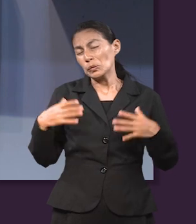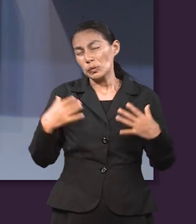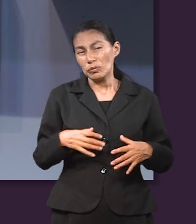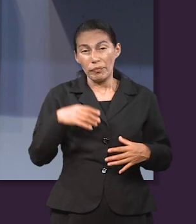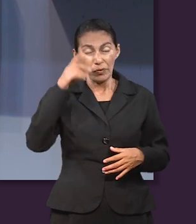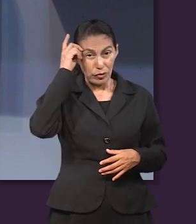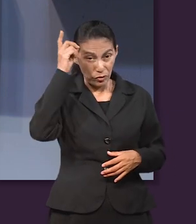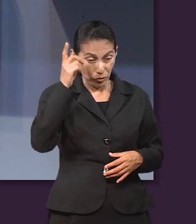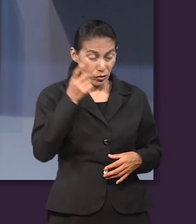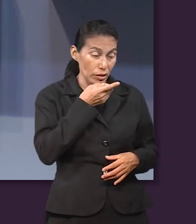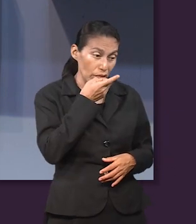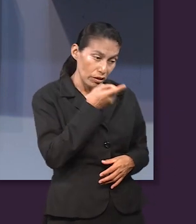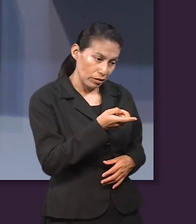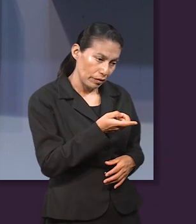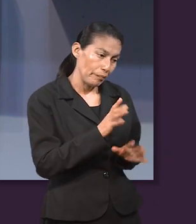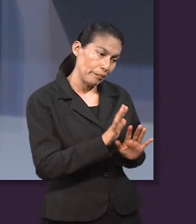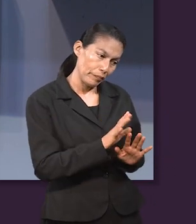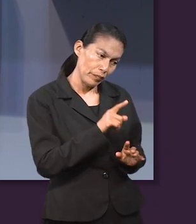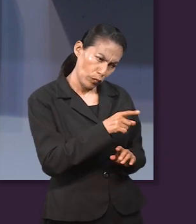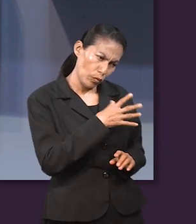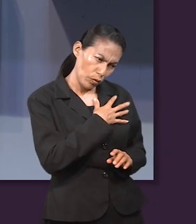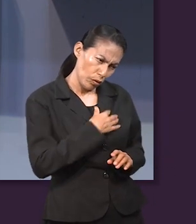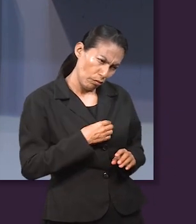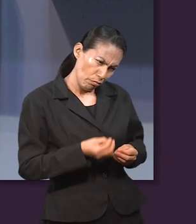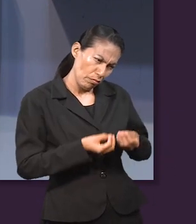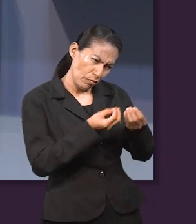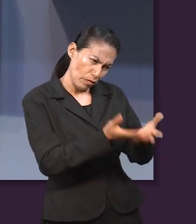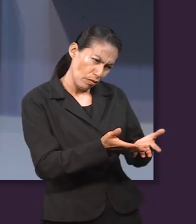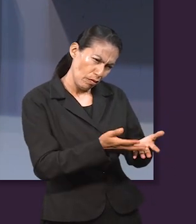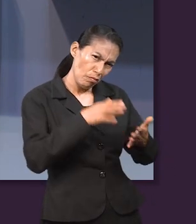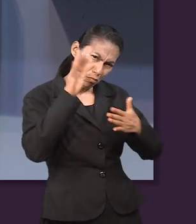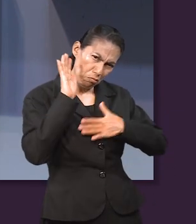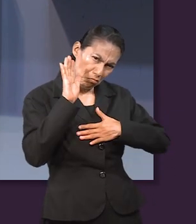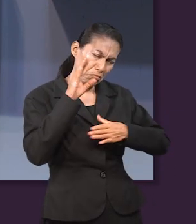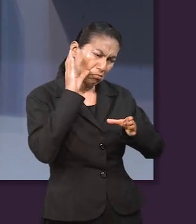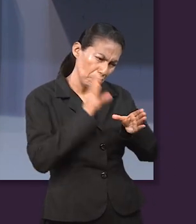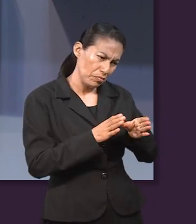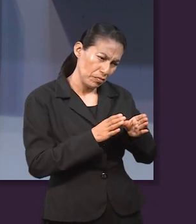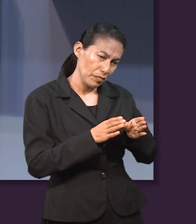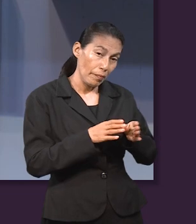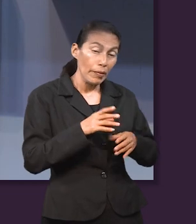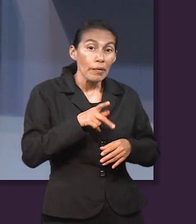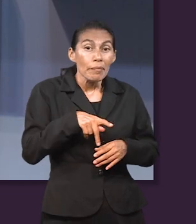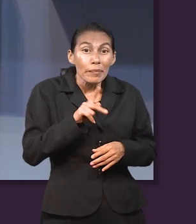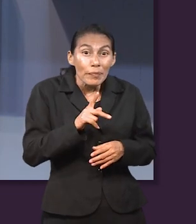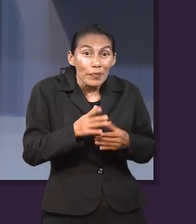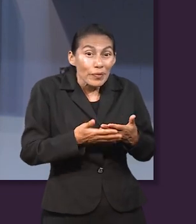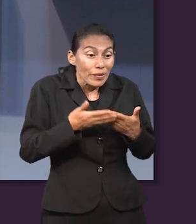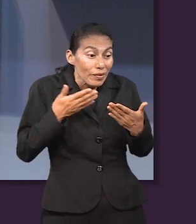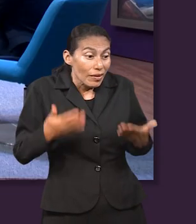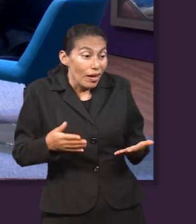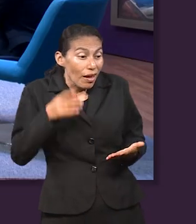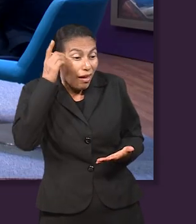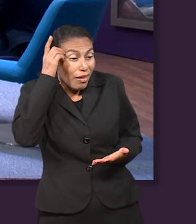¿no? Cuando Dios le pide, primero que tuvo un hijo que sería el cumplimiento de la